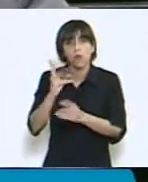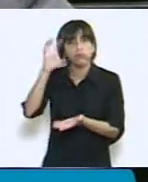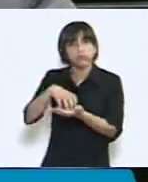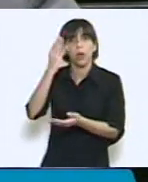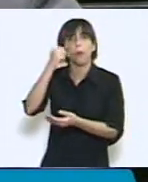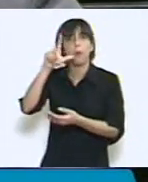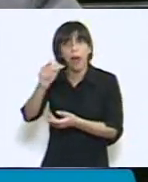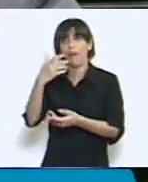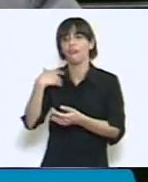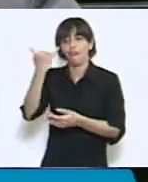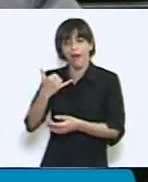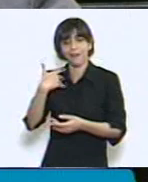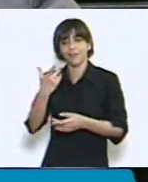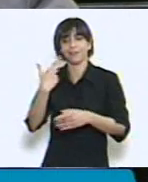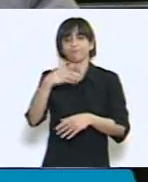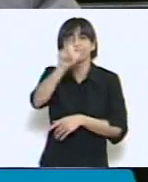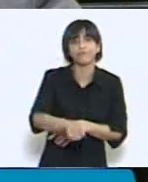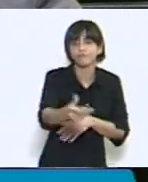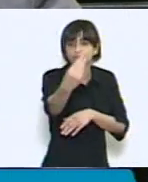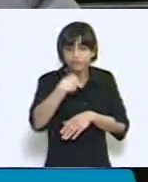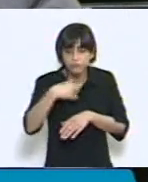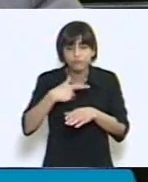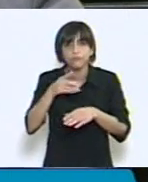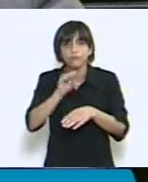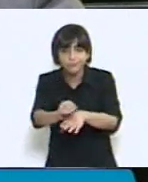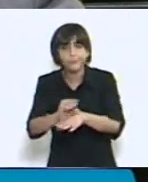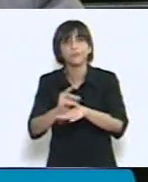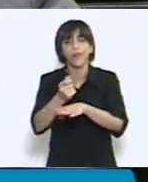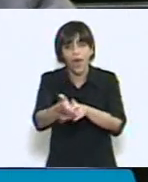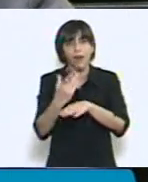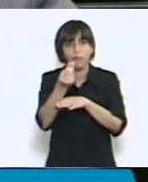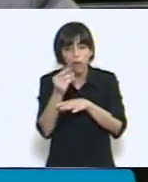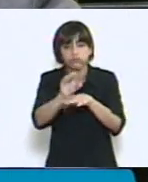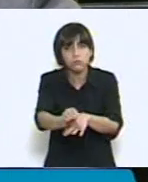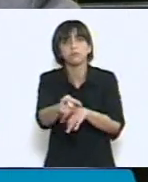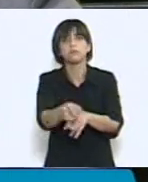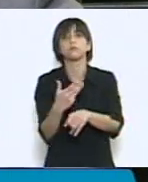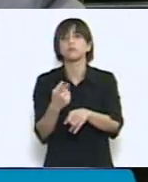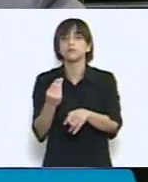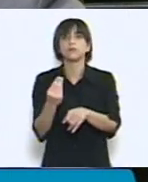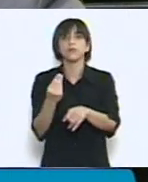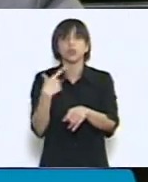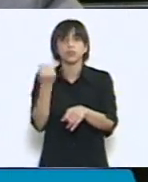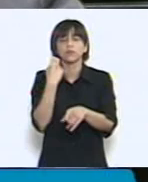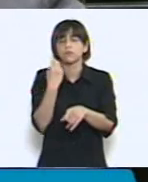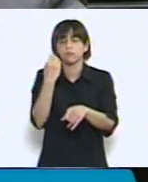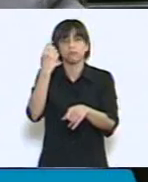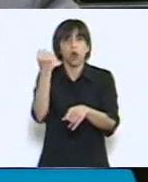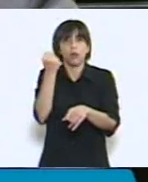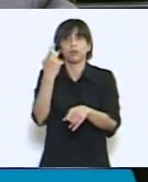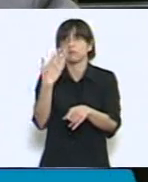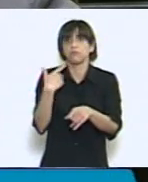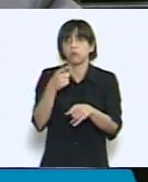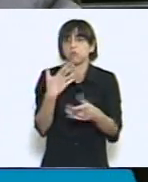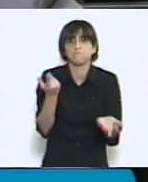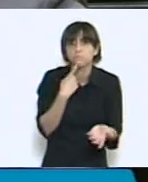universal a una persona humilde de una ciudad urbana. Pero en estos lugares alejados, la única manera de pagarles es que baje o el agente financiero o